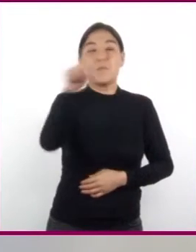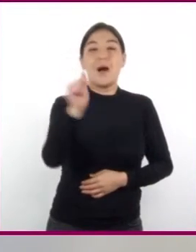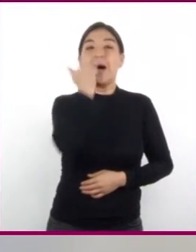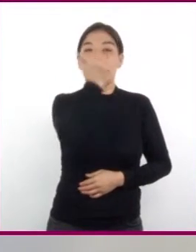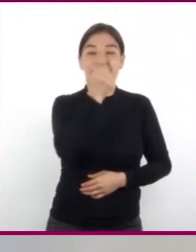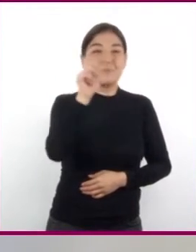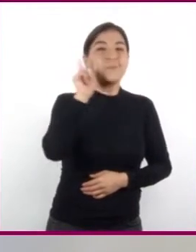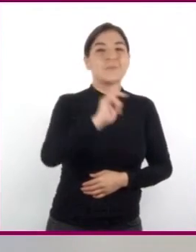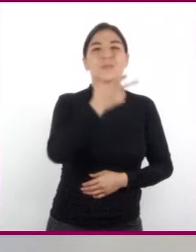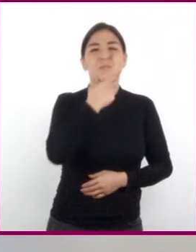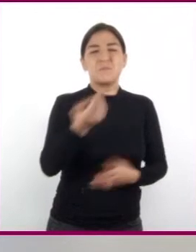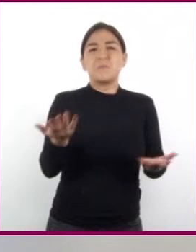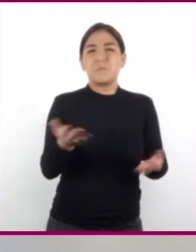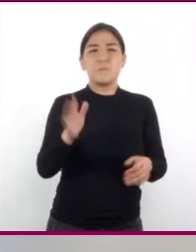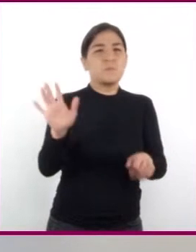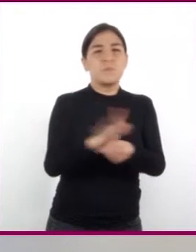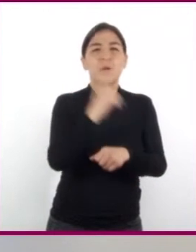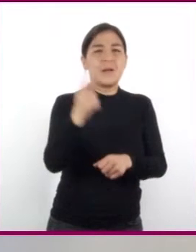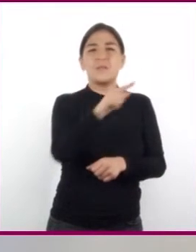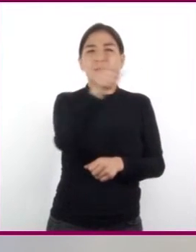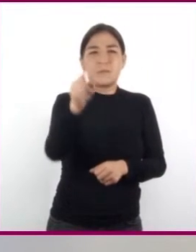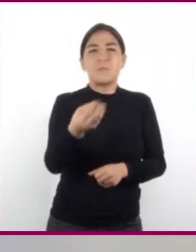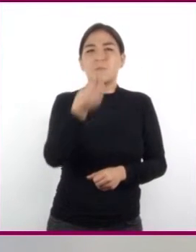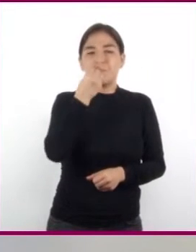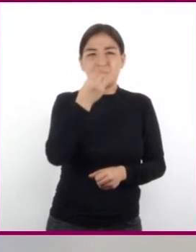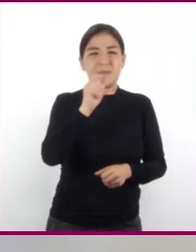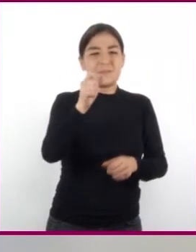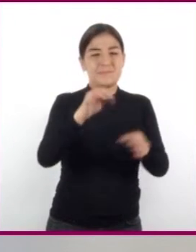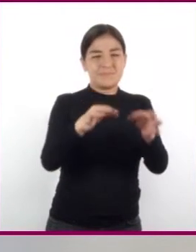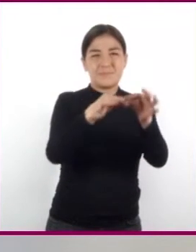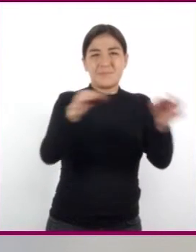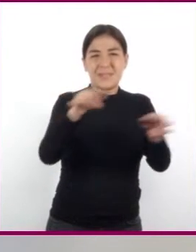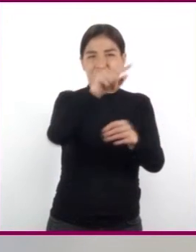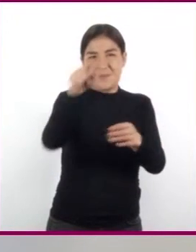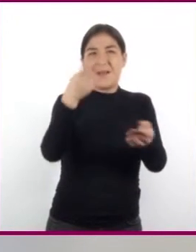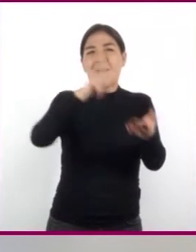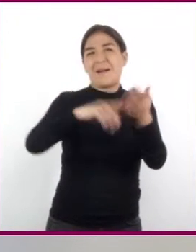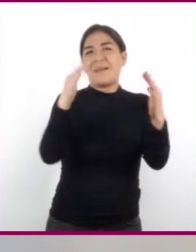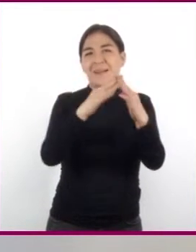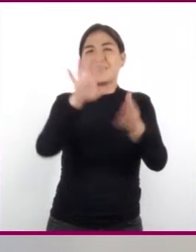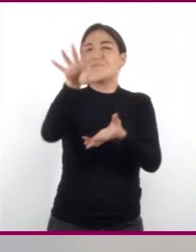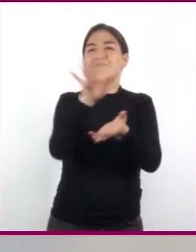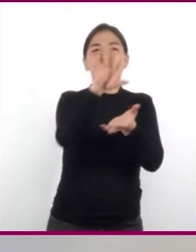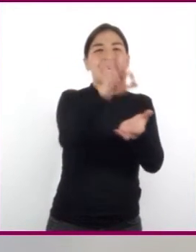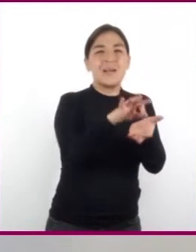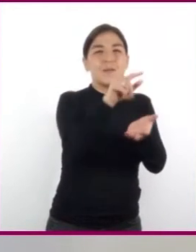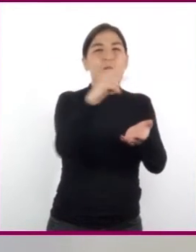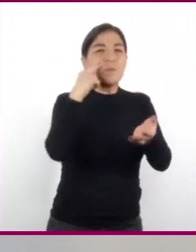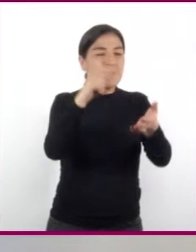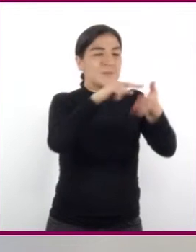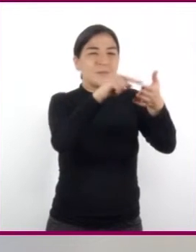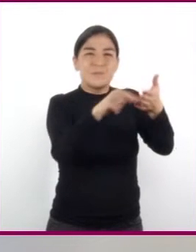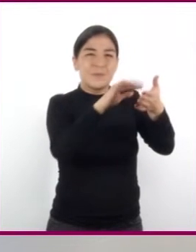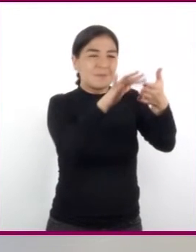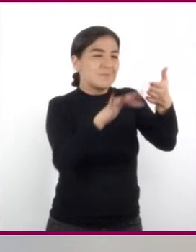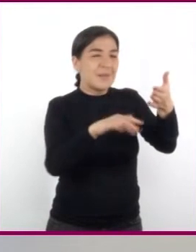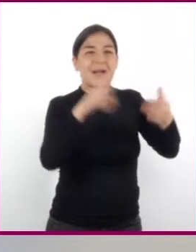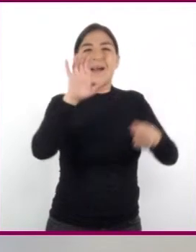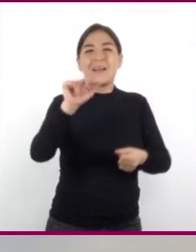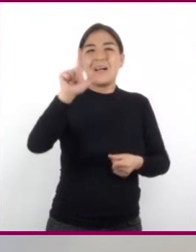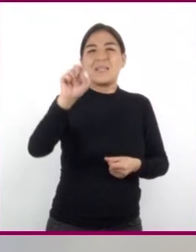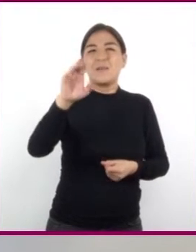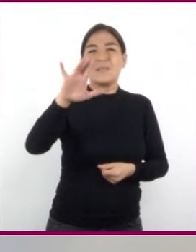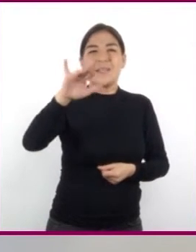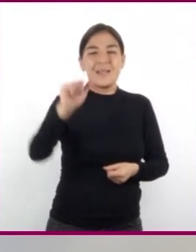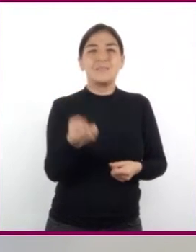alumnos, ¿por qué no toman tres alimentos empacados que tengan en casa, buscan la cantidad de calorías que tienen y las